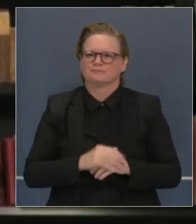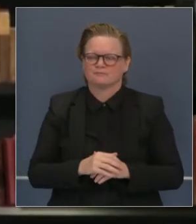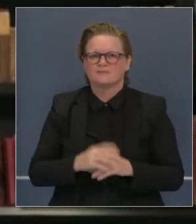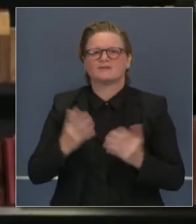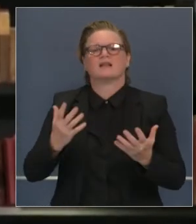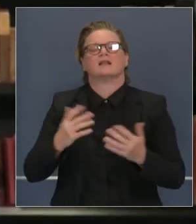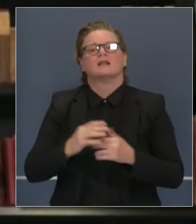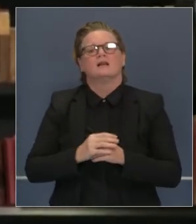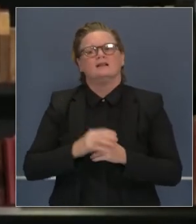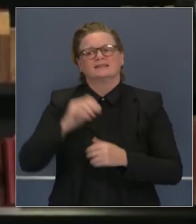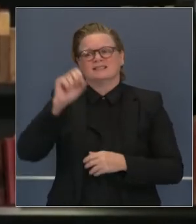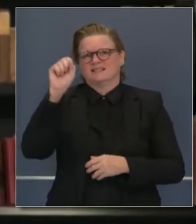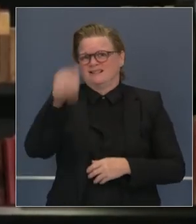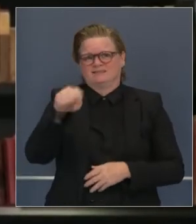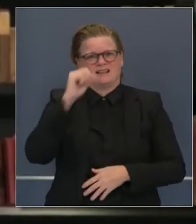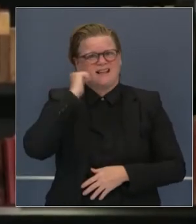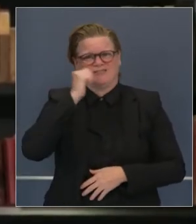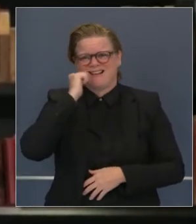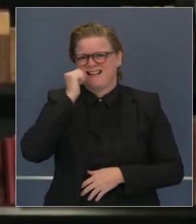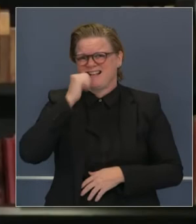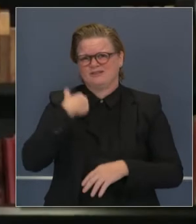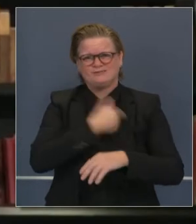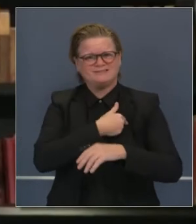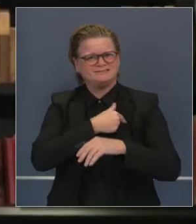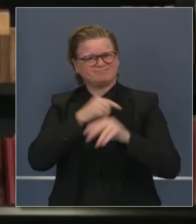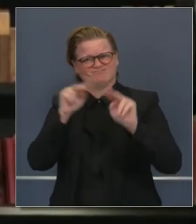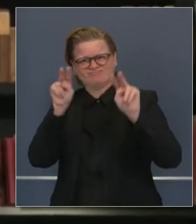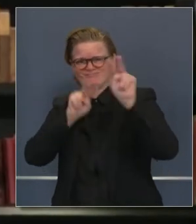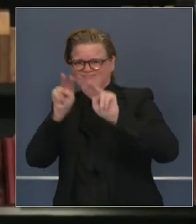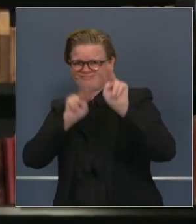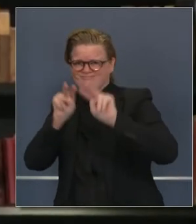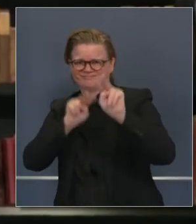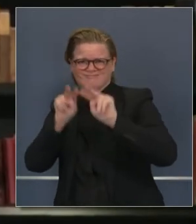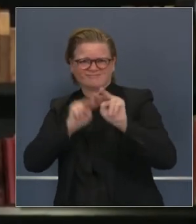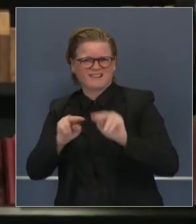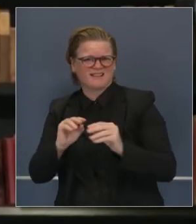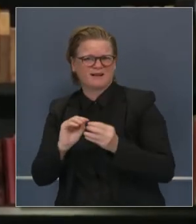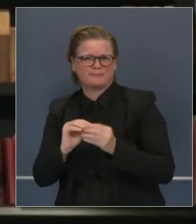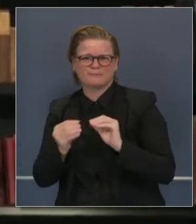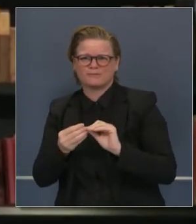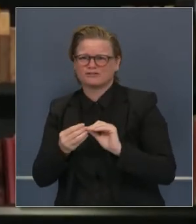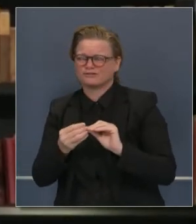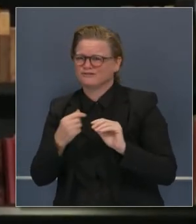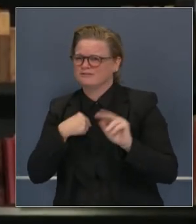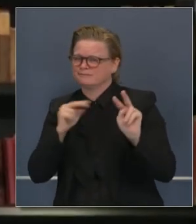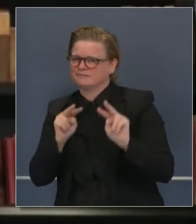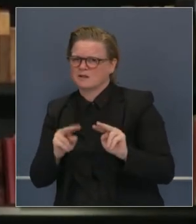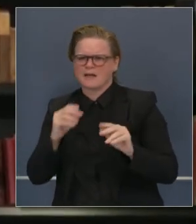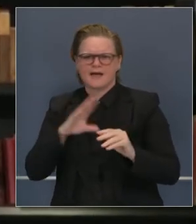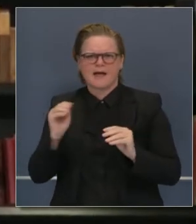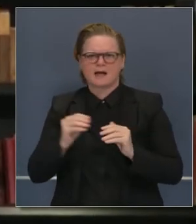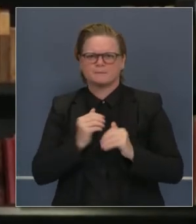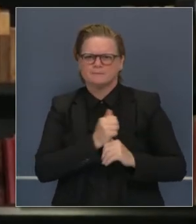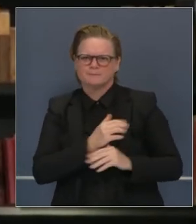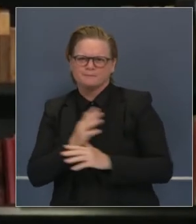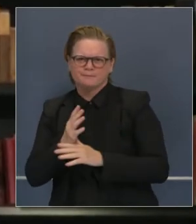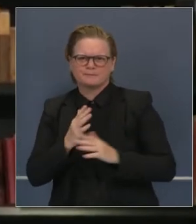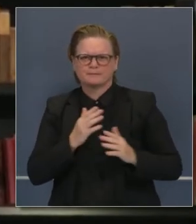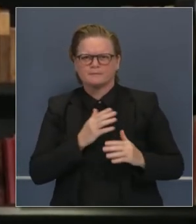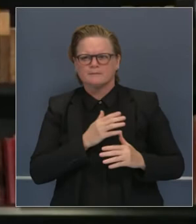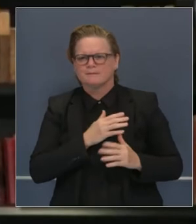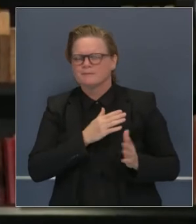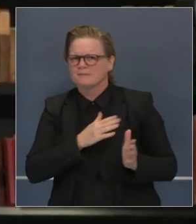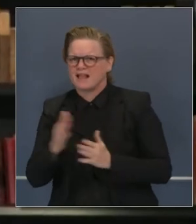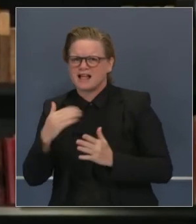evaluando estas en tiempo real. No pueden anticipar anuncios de semana a semana en este espacio. Hay muchas